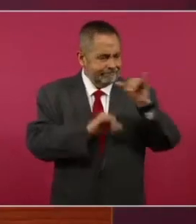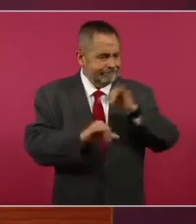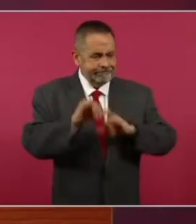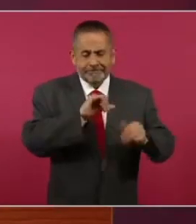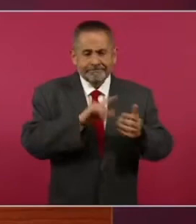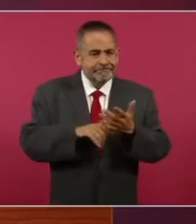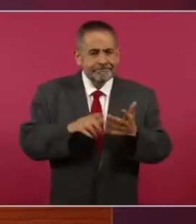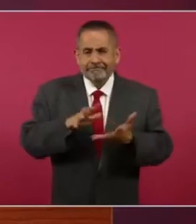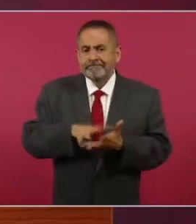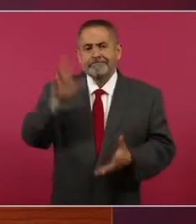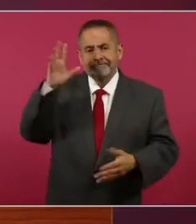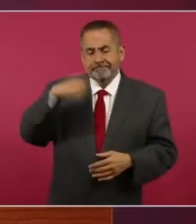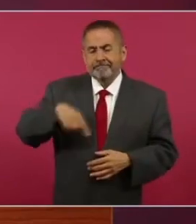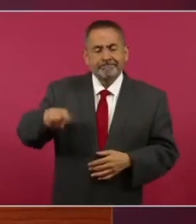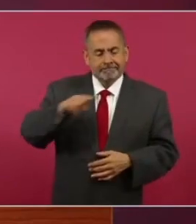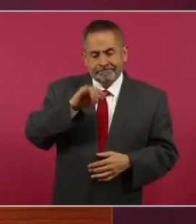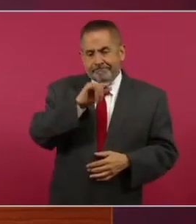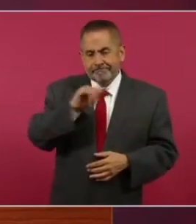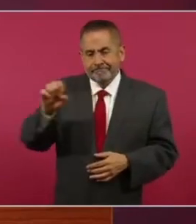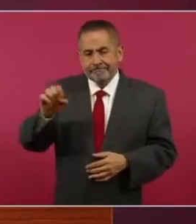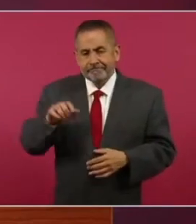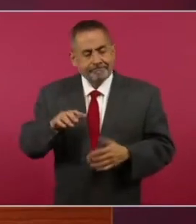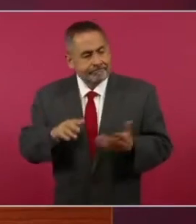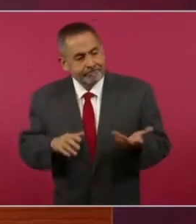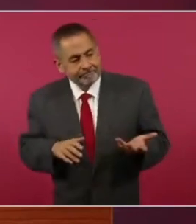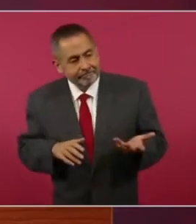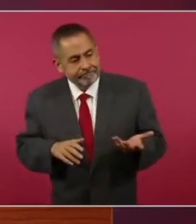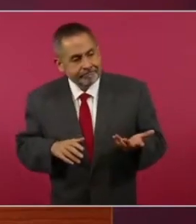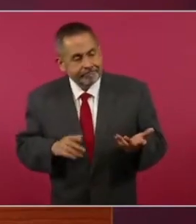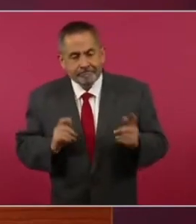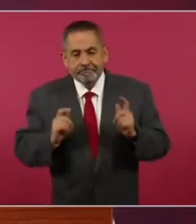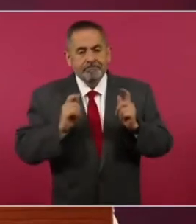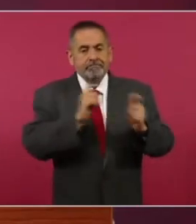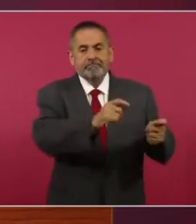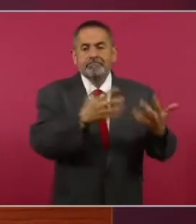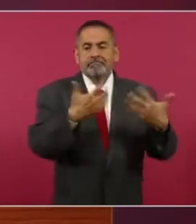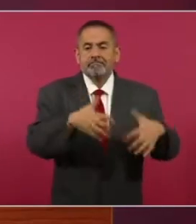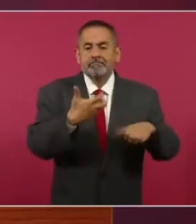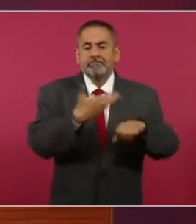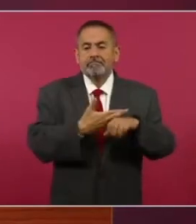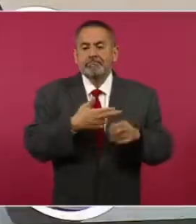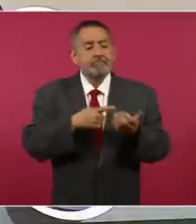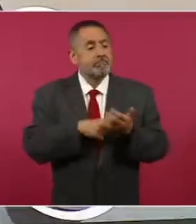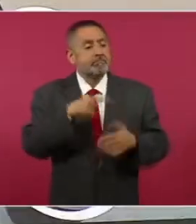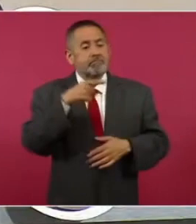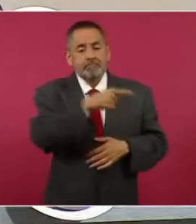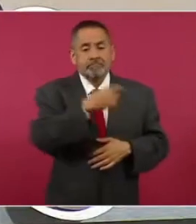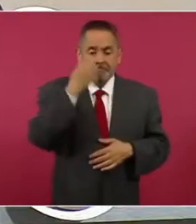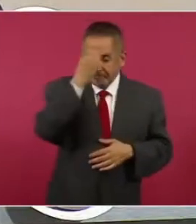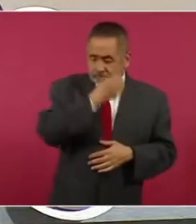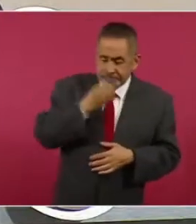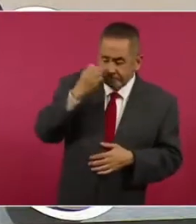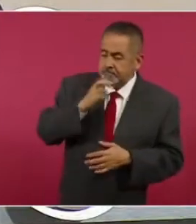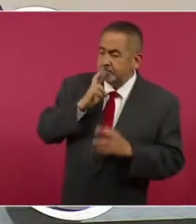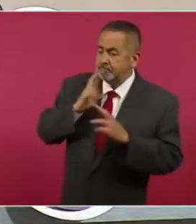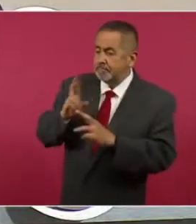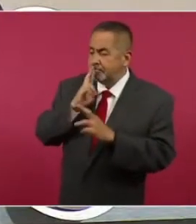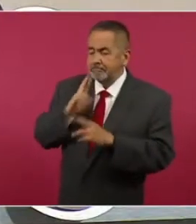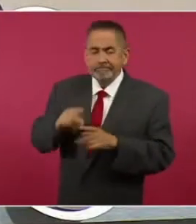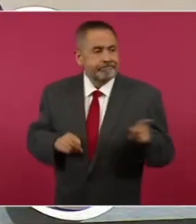en su mayoría están dados a una empresa quien hace el servicio realmente.